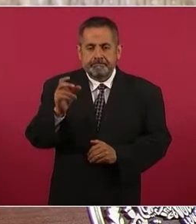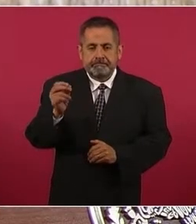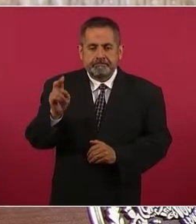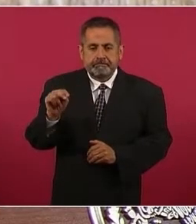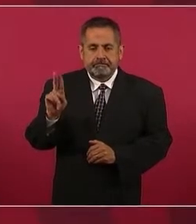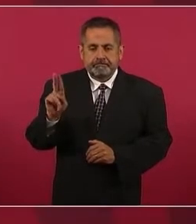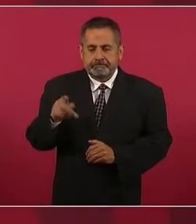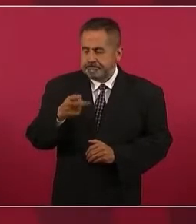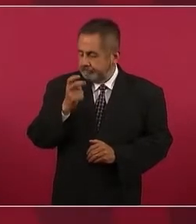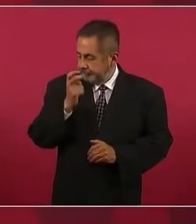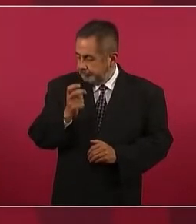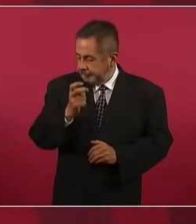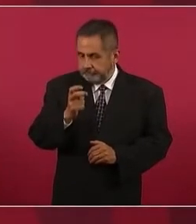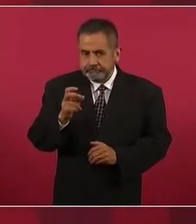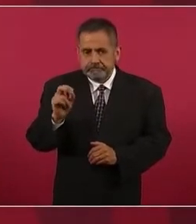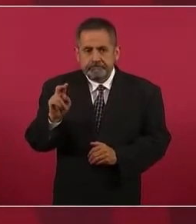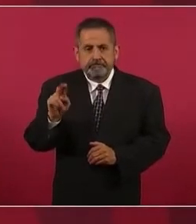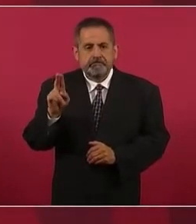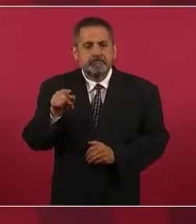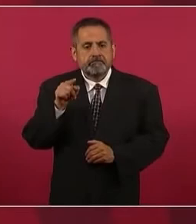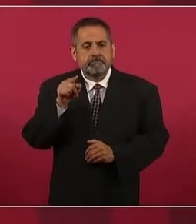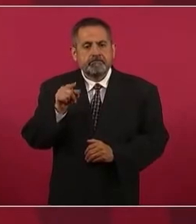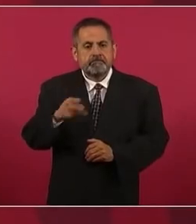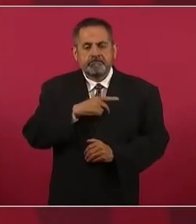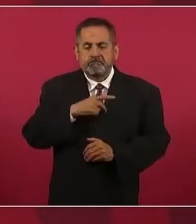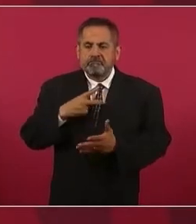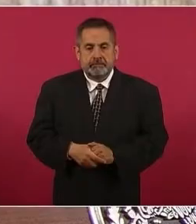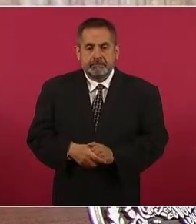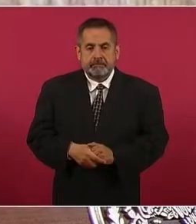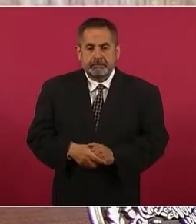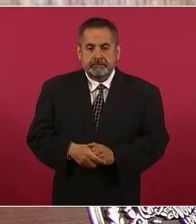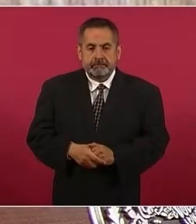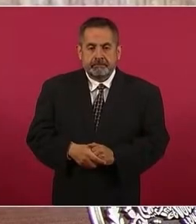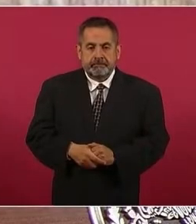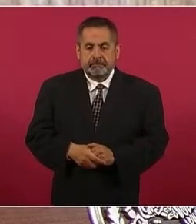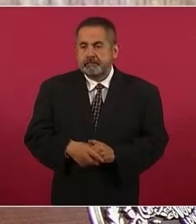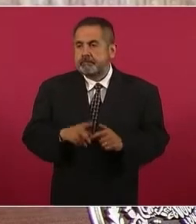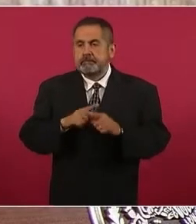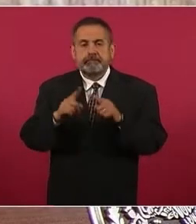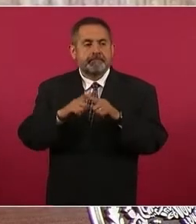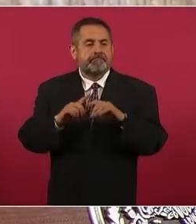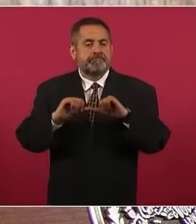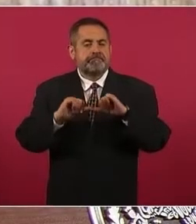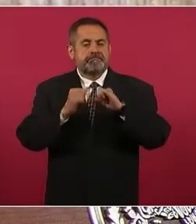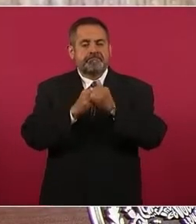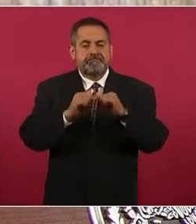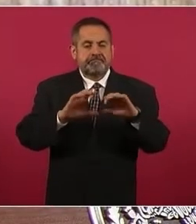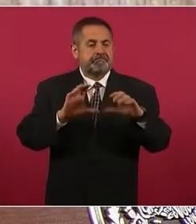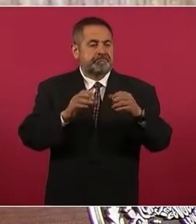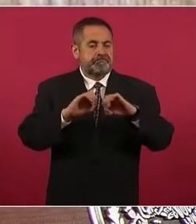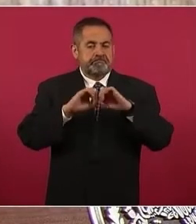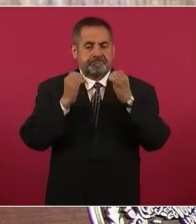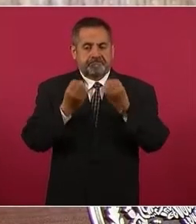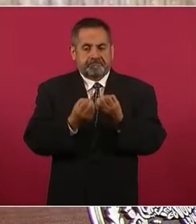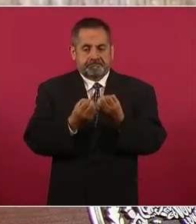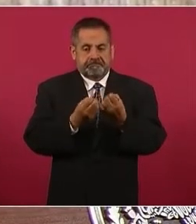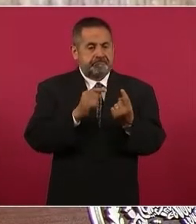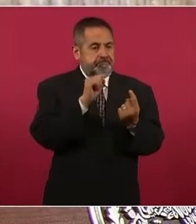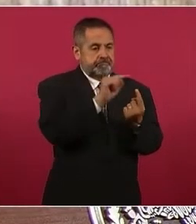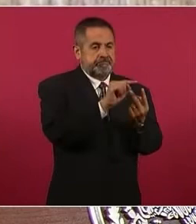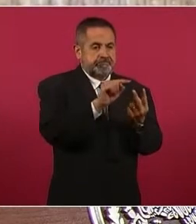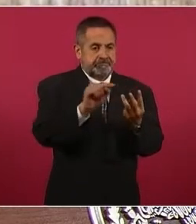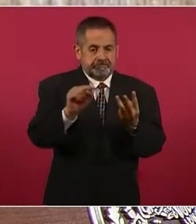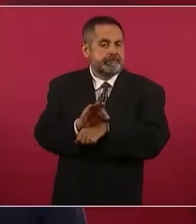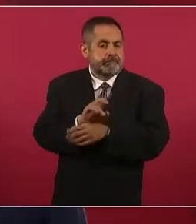debe pronunciarse, todas las organizaciones de defensa de